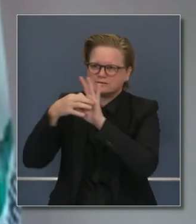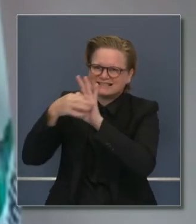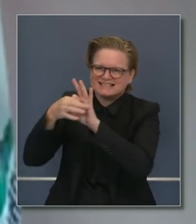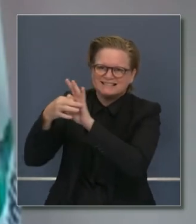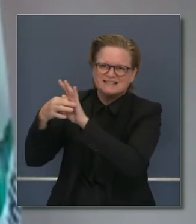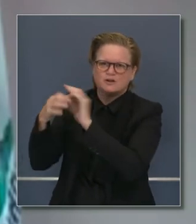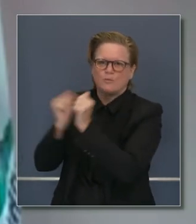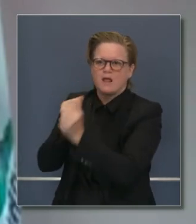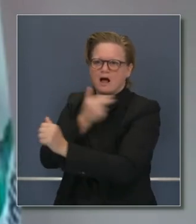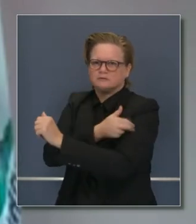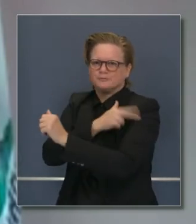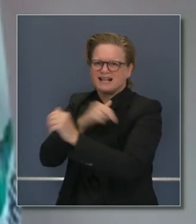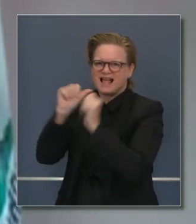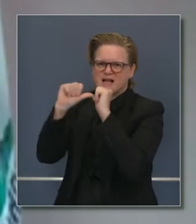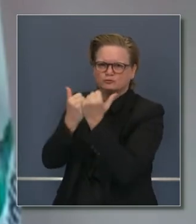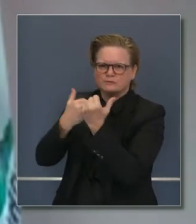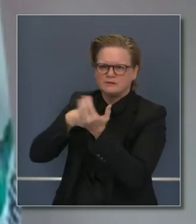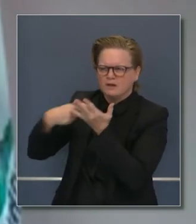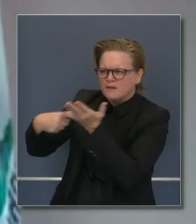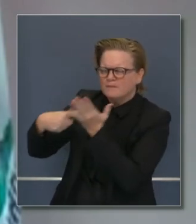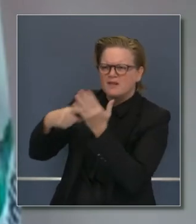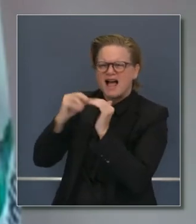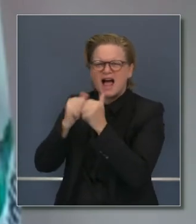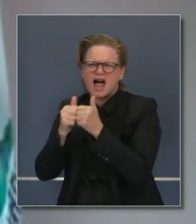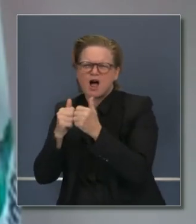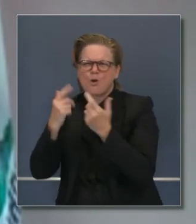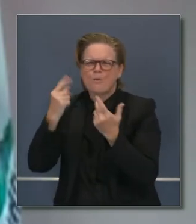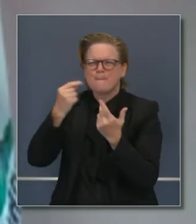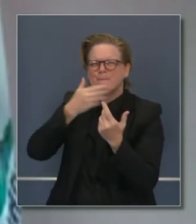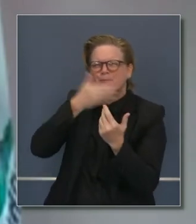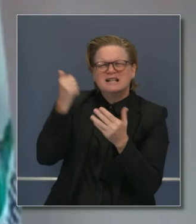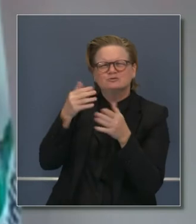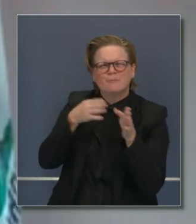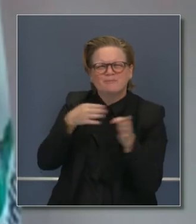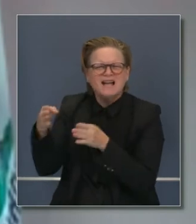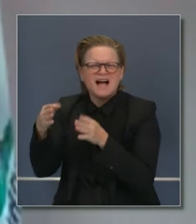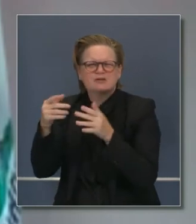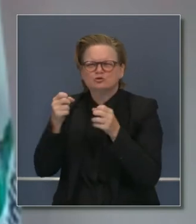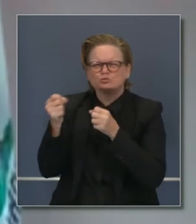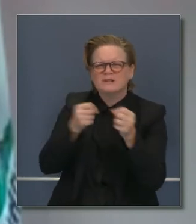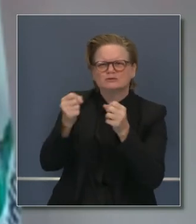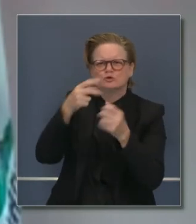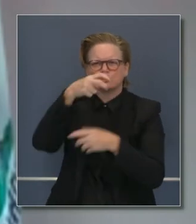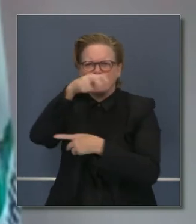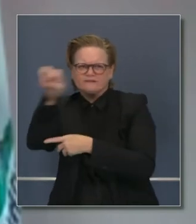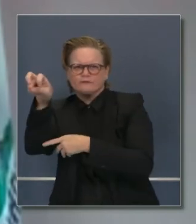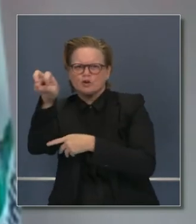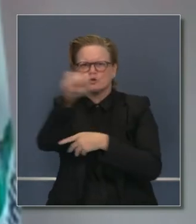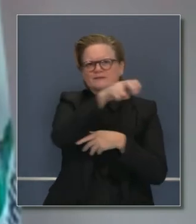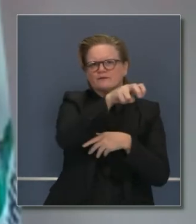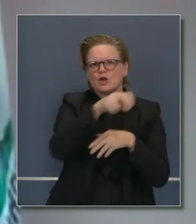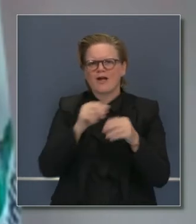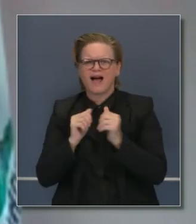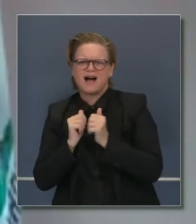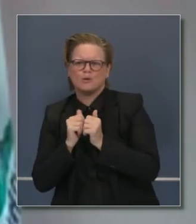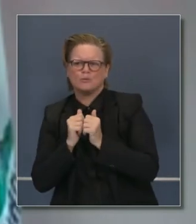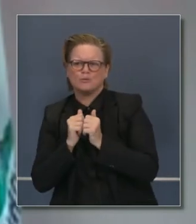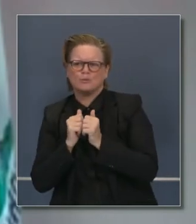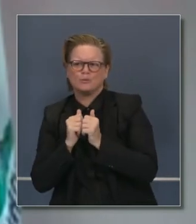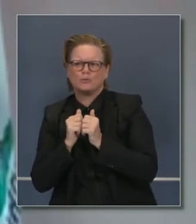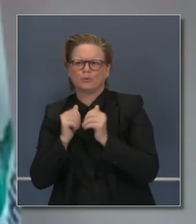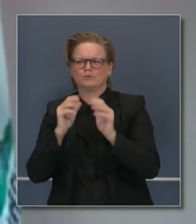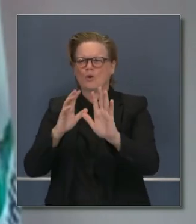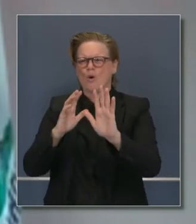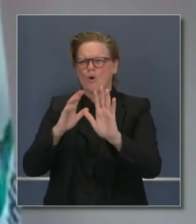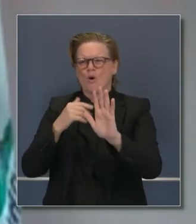la Asociación de Hospitales de California, asegurándonos de que tengamos planes para trasladar a pacientes, siguiendo la regla de que